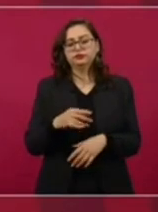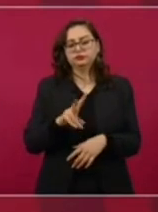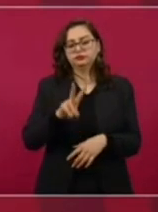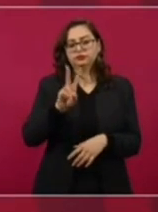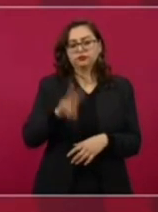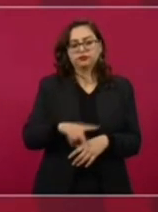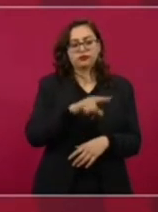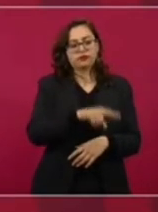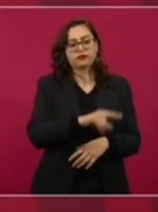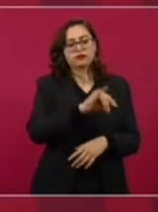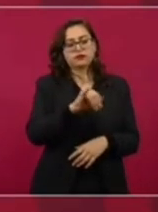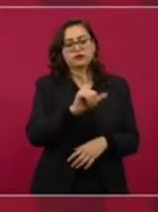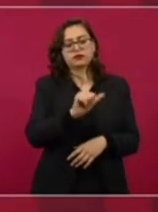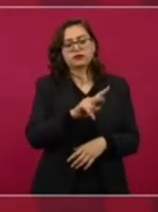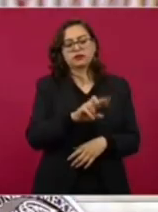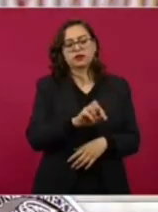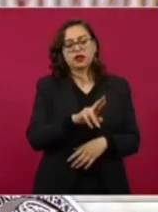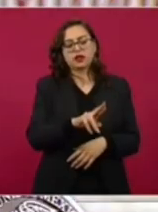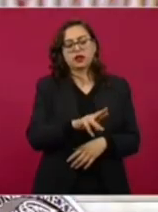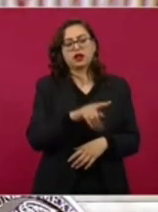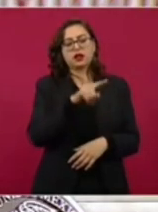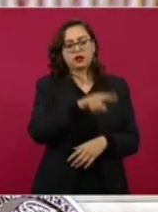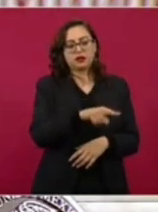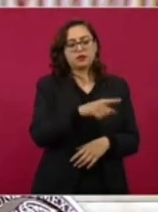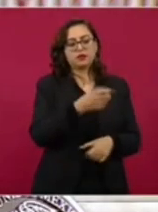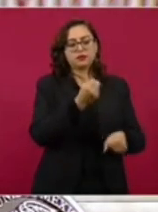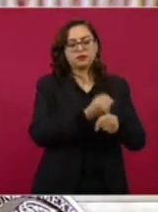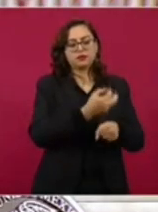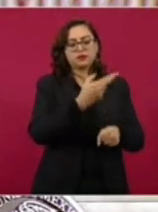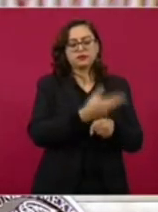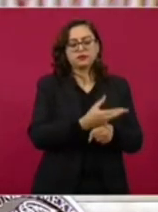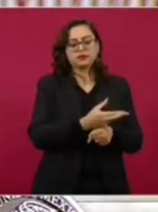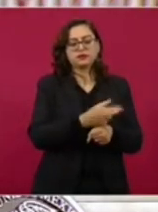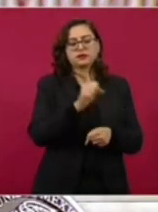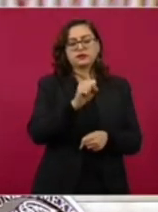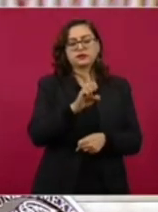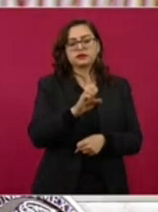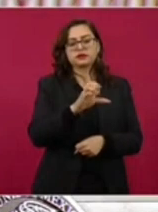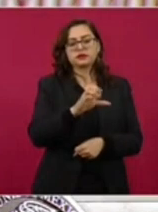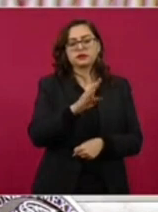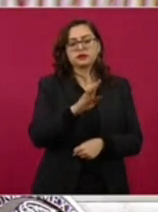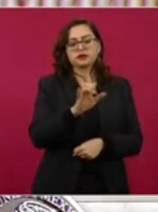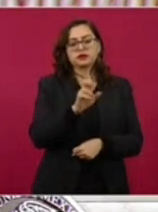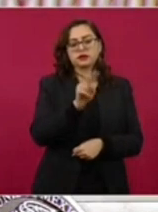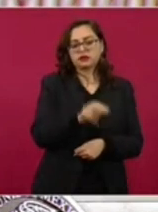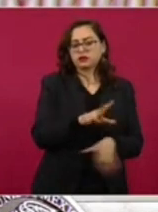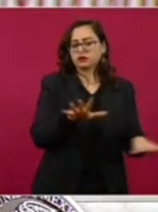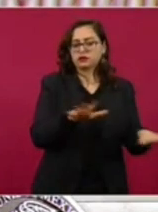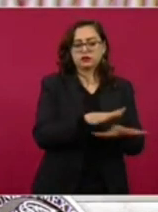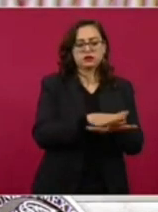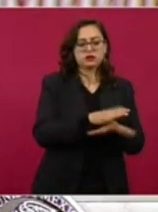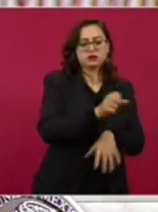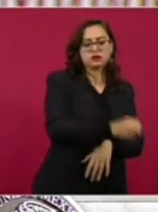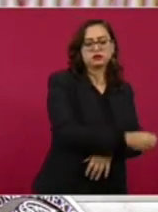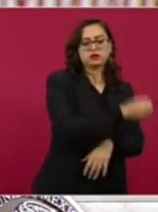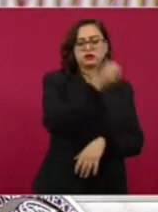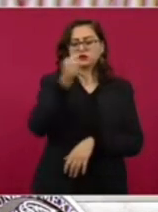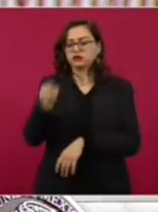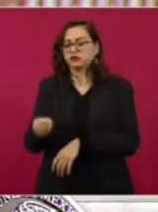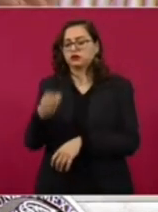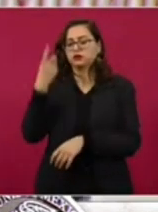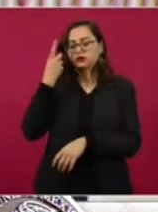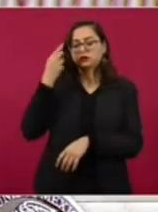Javier May, que ocupaba la Secretaría de Bienestar, ahora se encargará, será el director general de